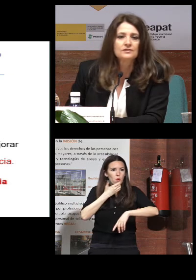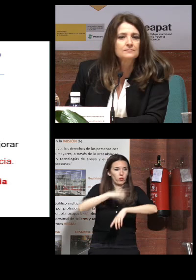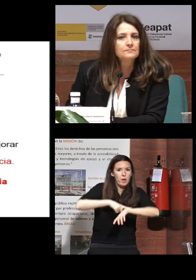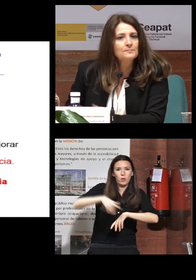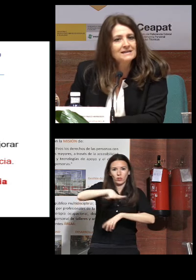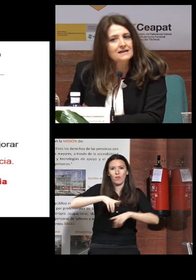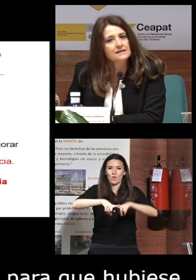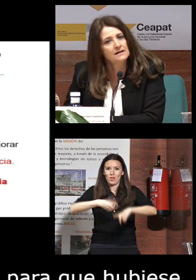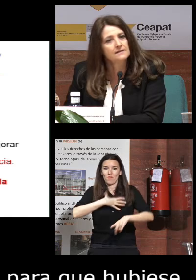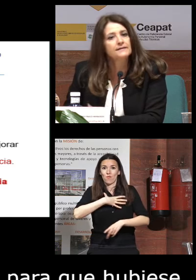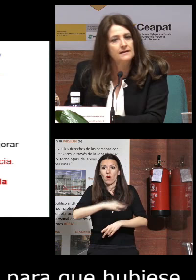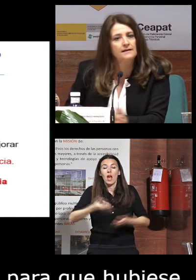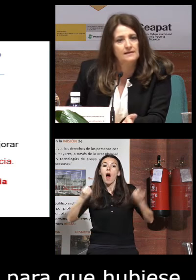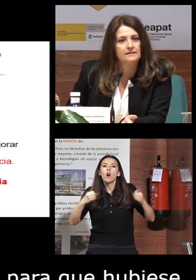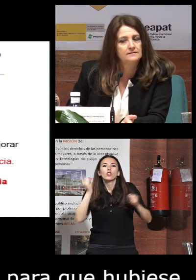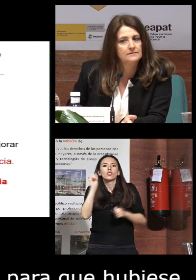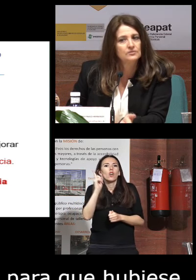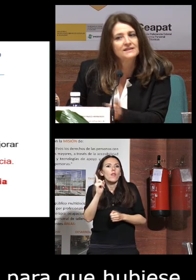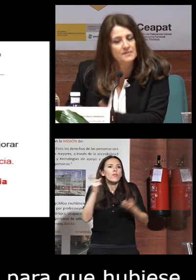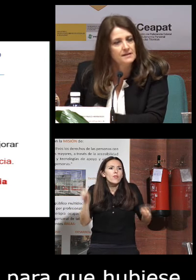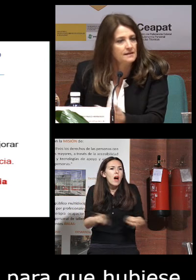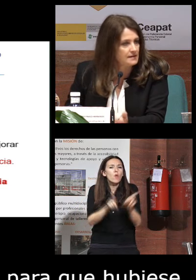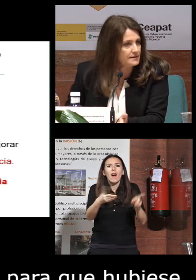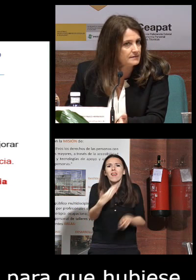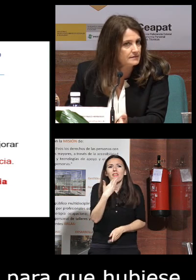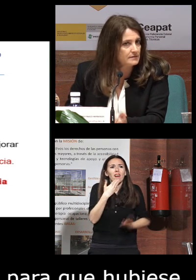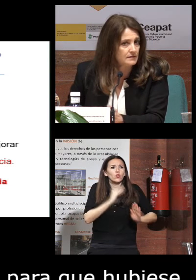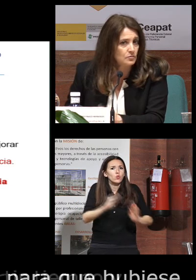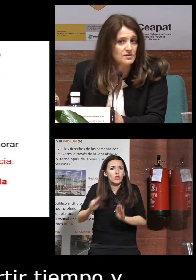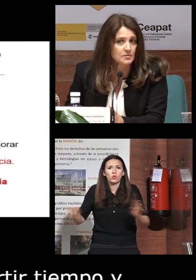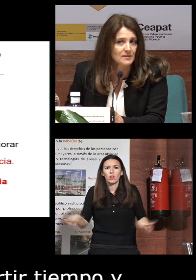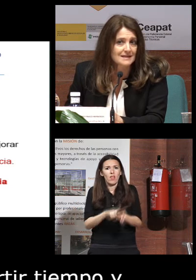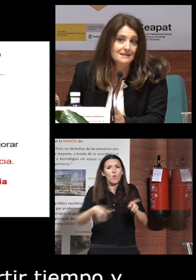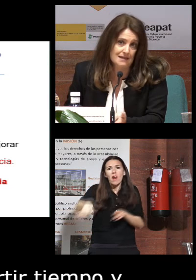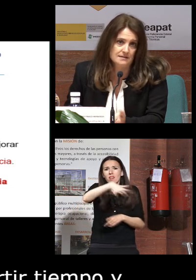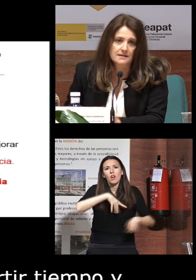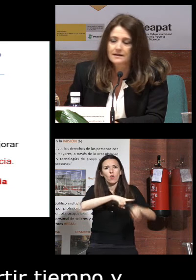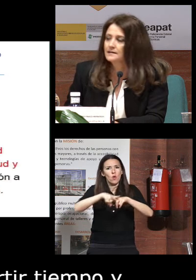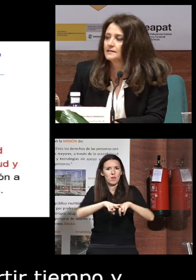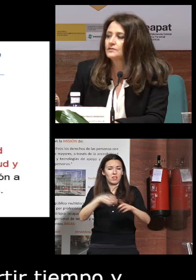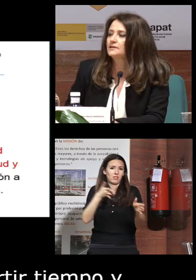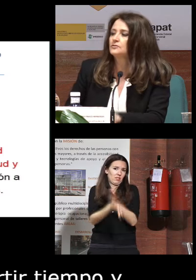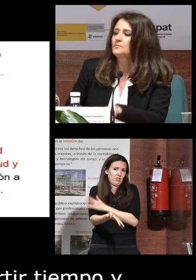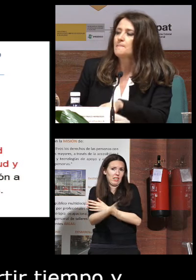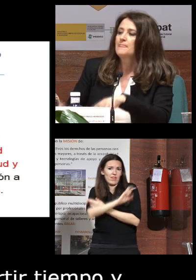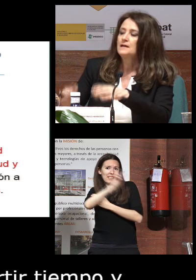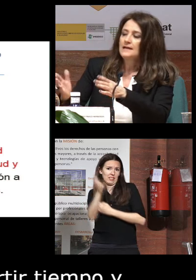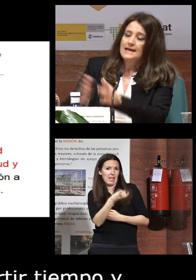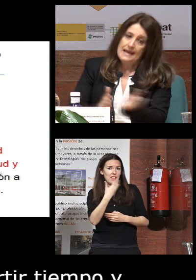espacio más allá de la edad con independencia de la edad en un concepto más transgeneracional